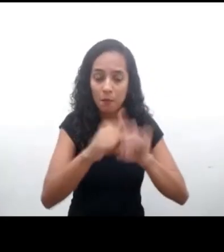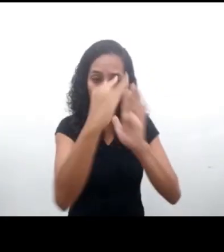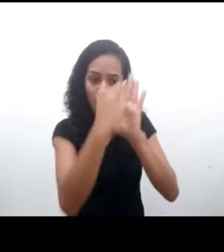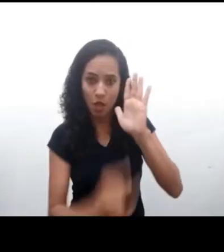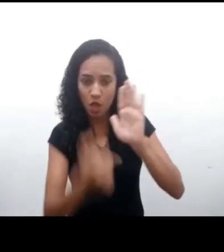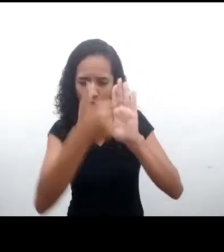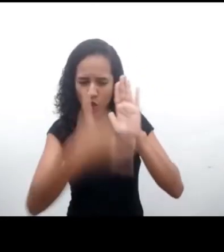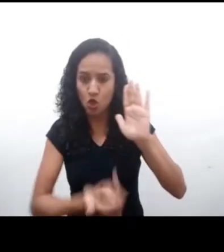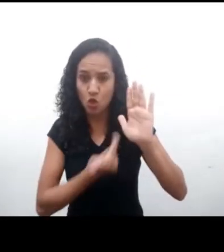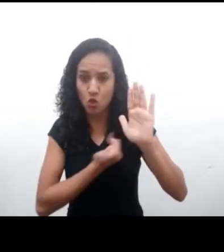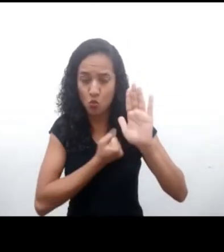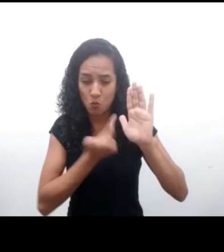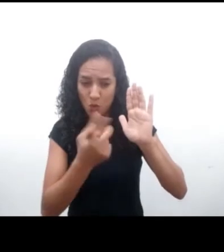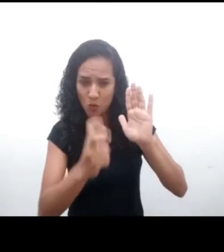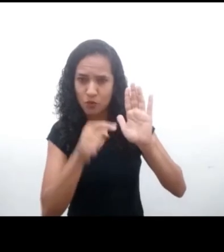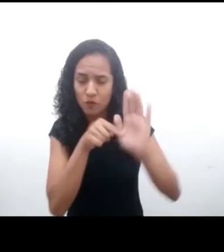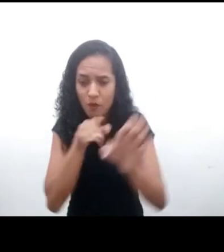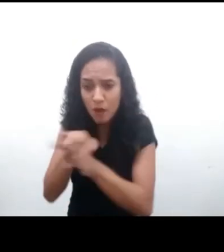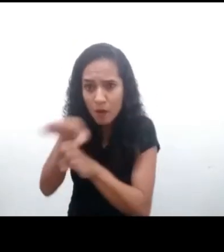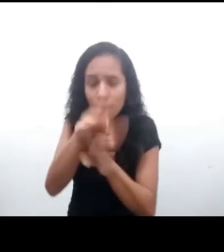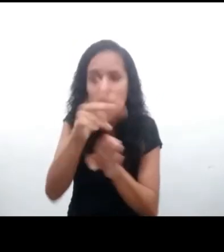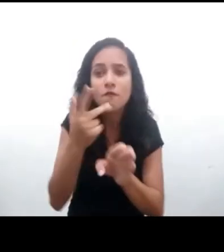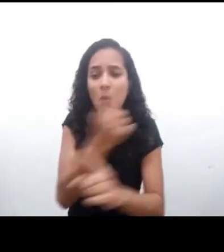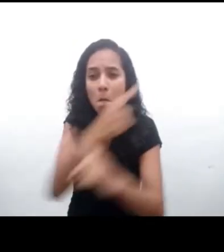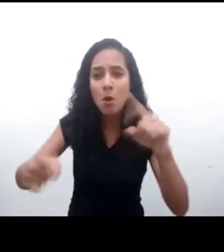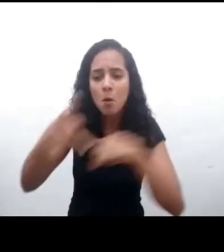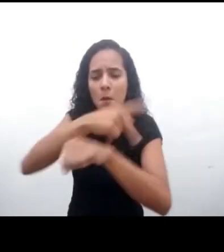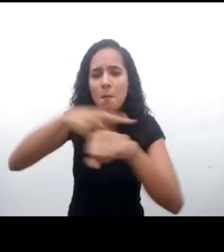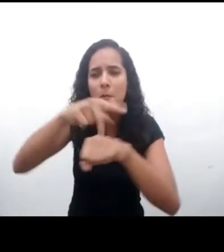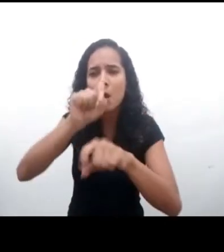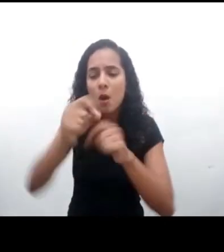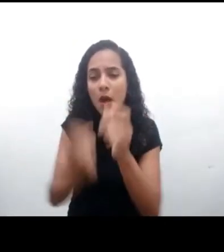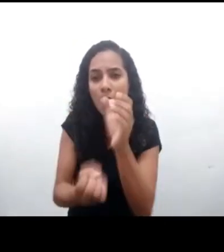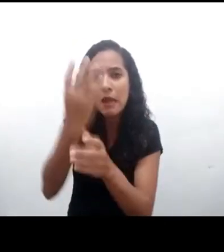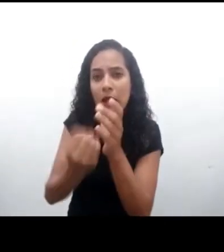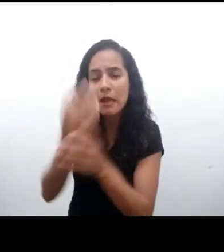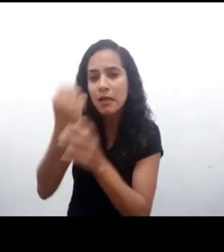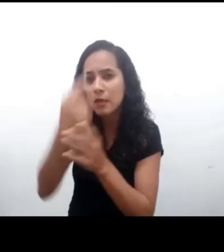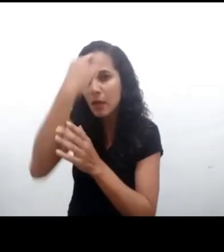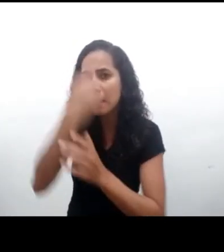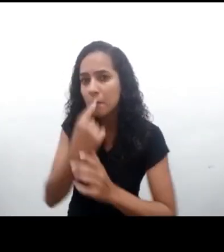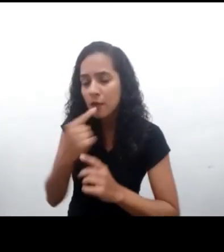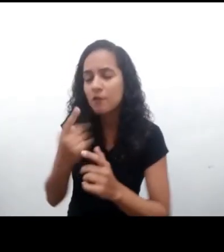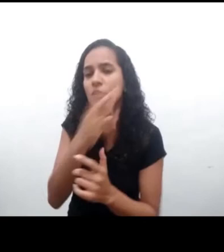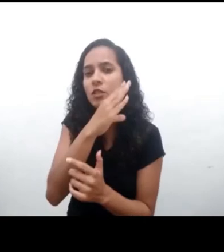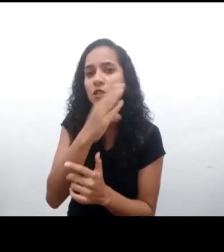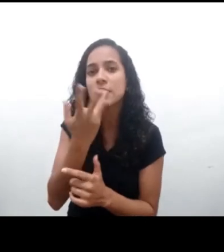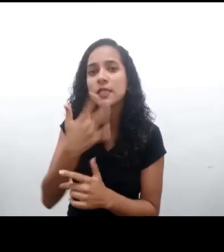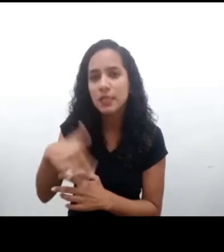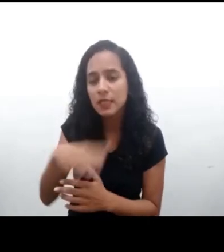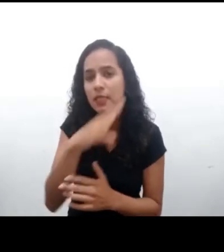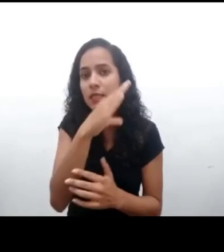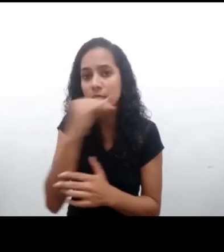la observación general número 25 recomendó que los países prohíban por ley la creación de perfiles y